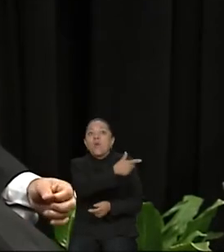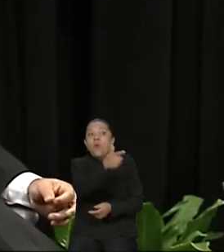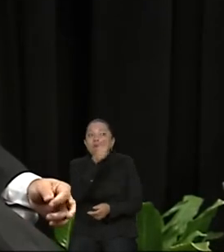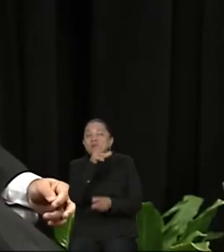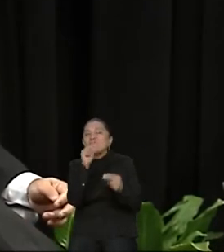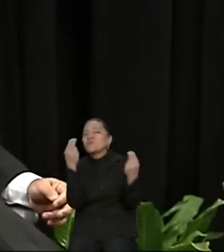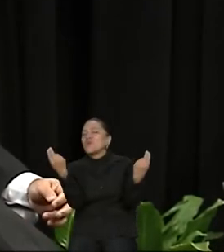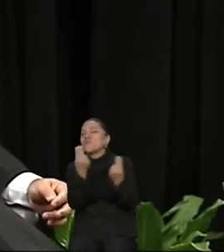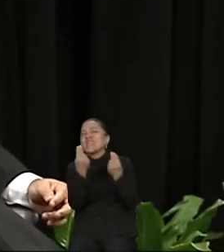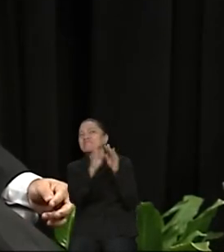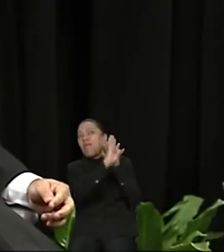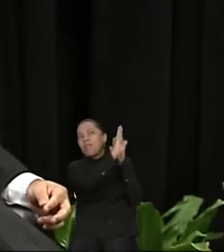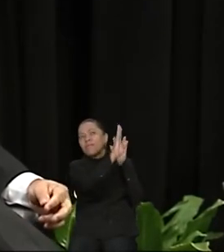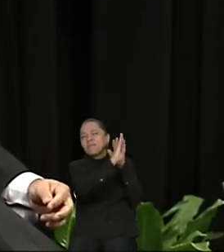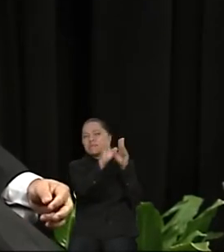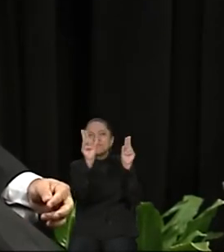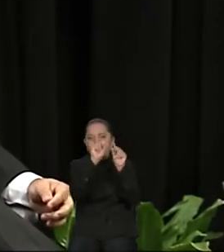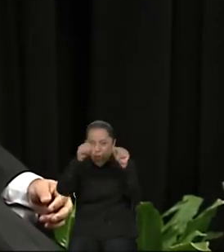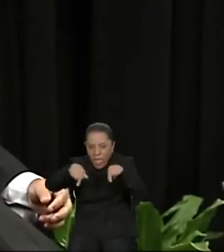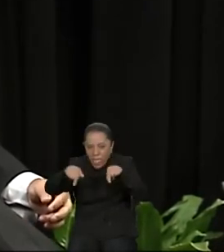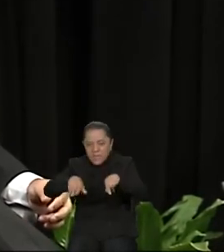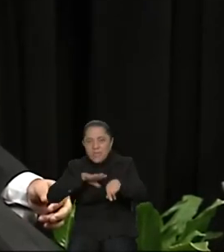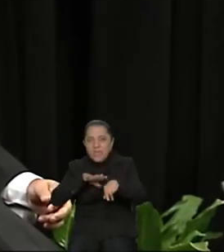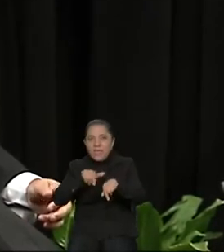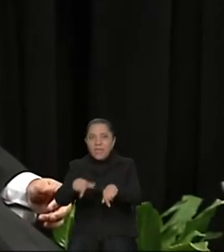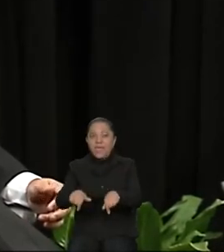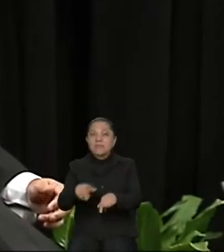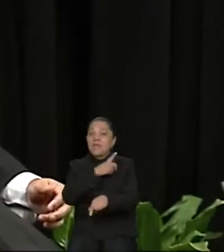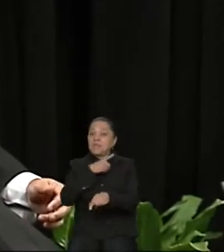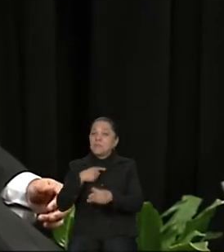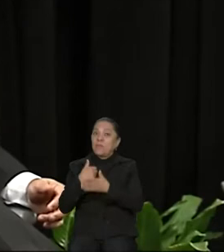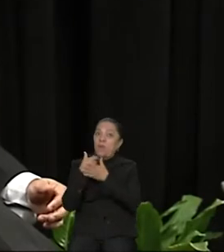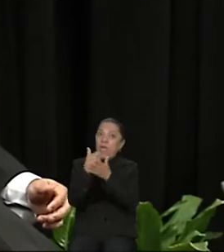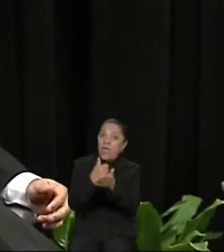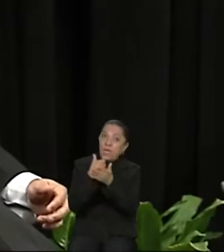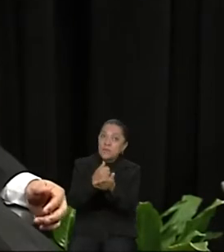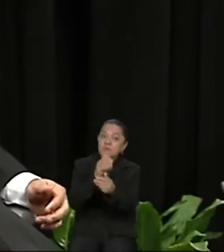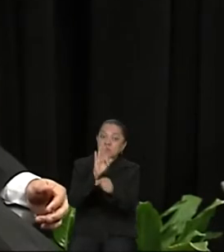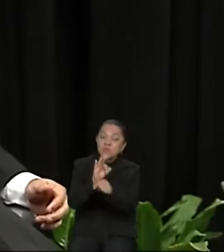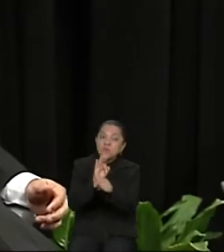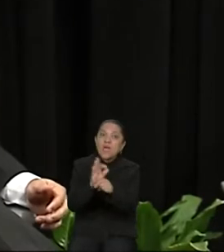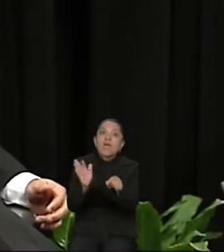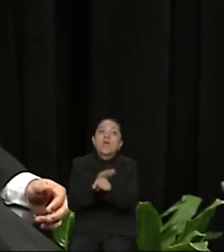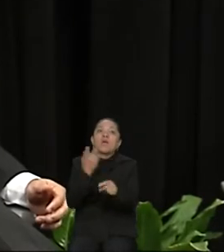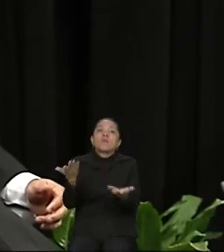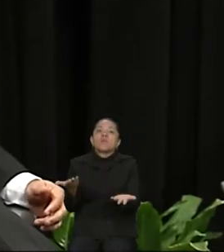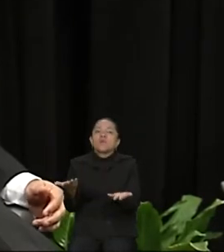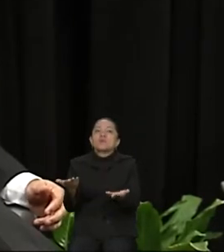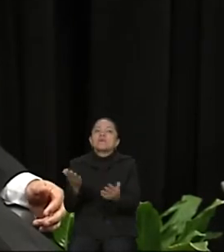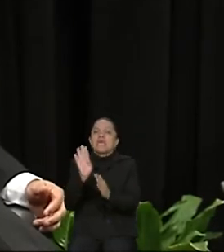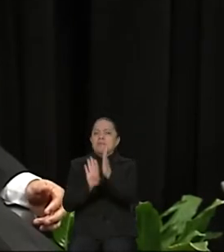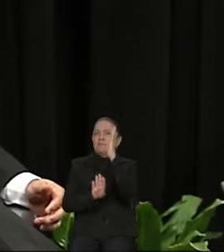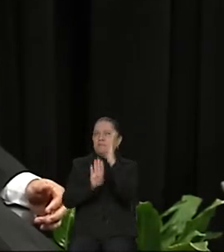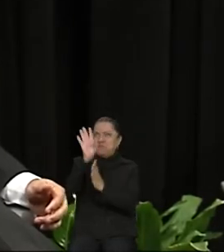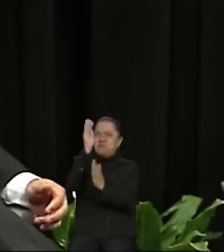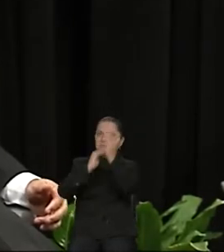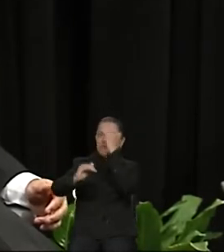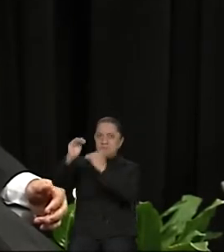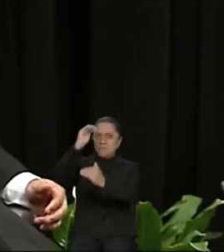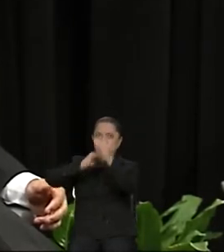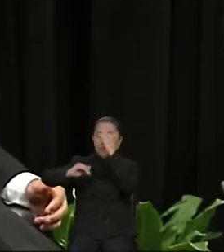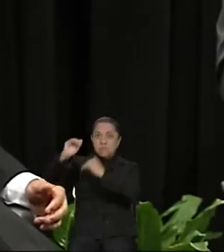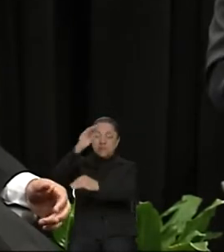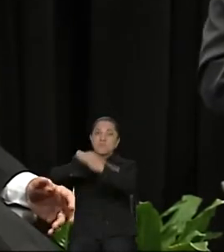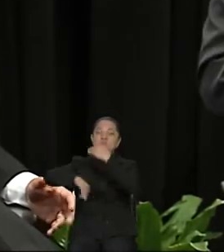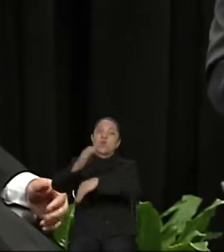de irse a Estados Unidos, sino tenemos que ayudarlos porque de una manera u otra vamos a salir adelante con todos los compañeros, amigos,